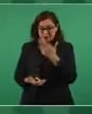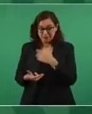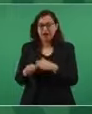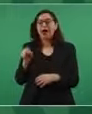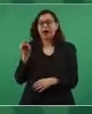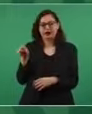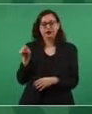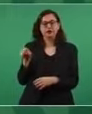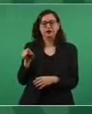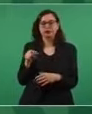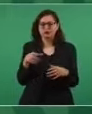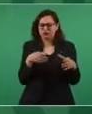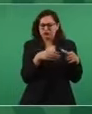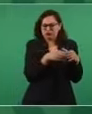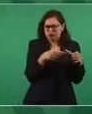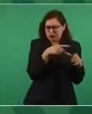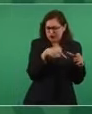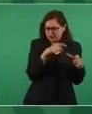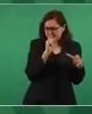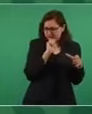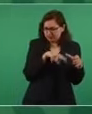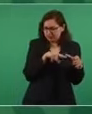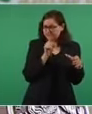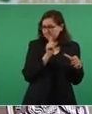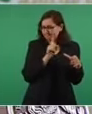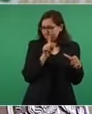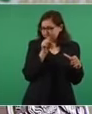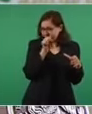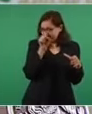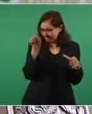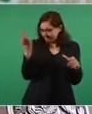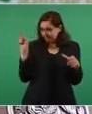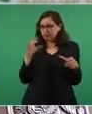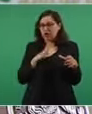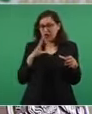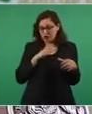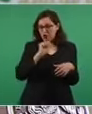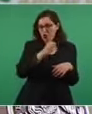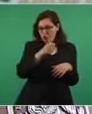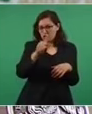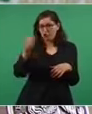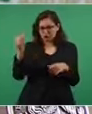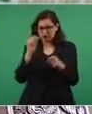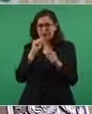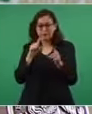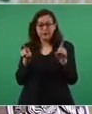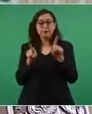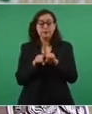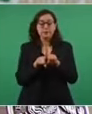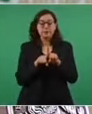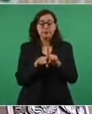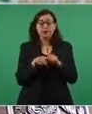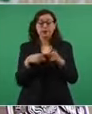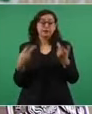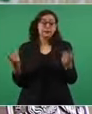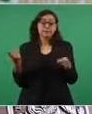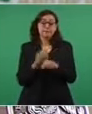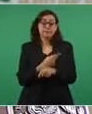que es como para ser